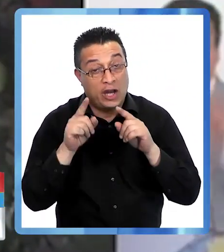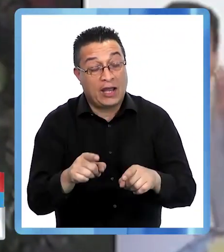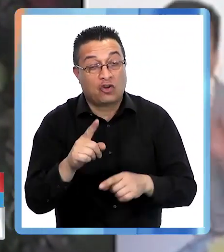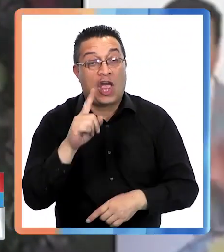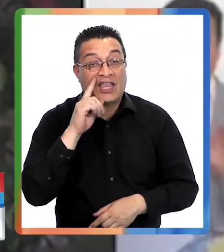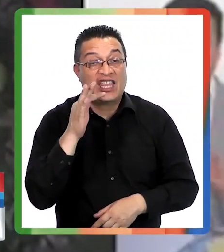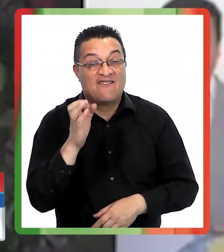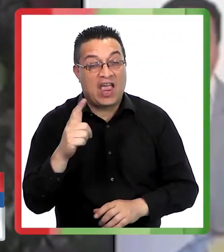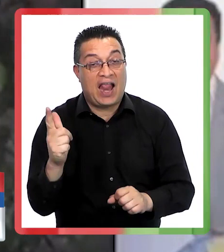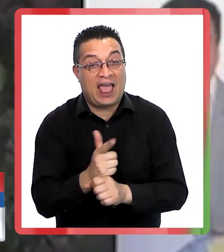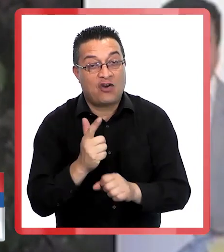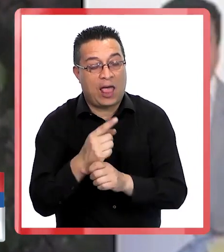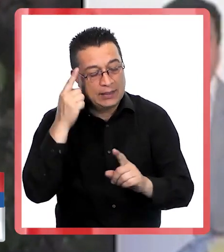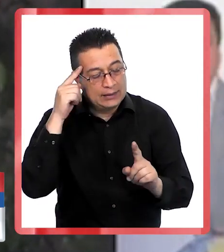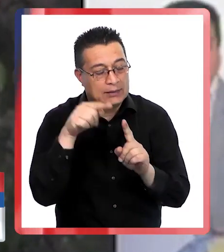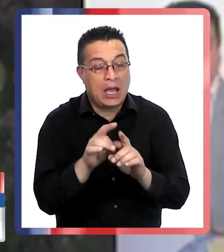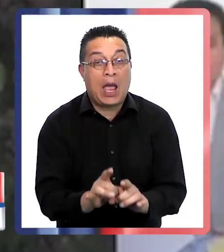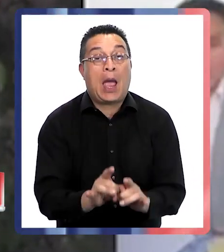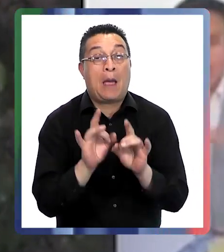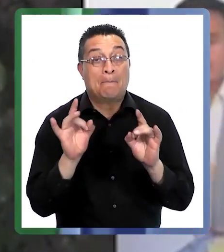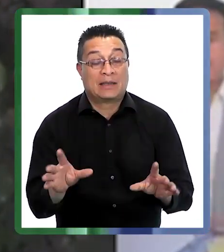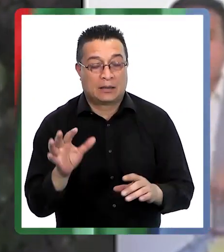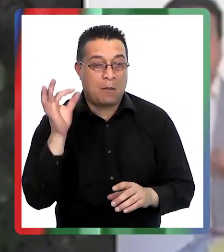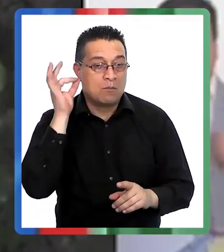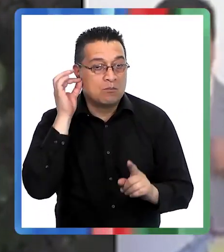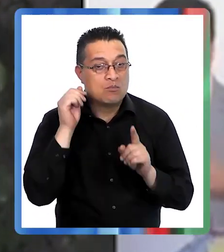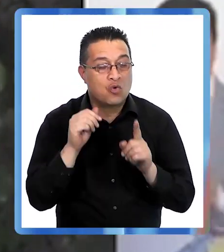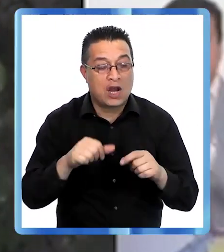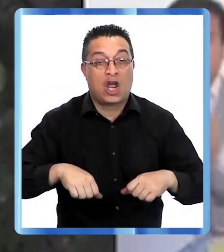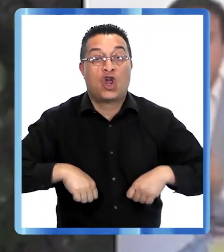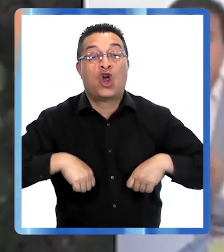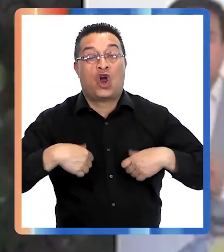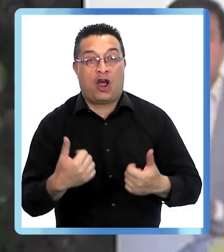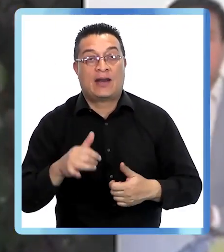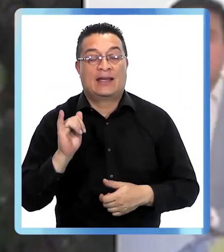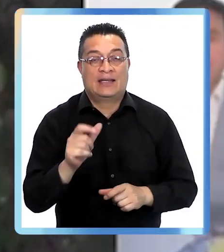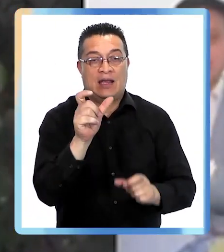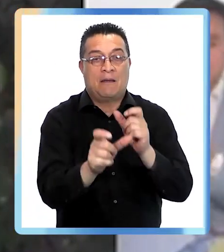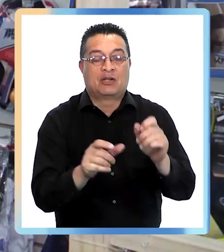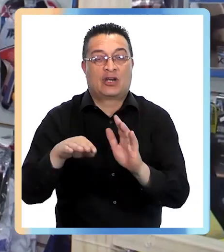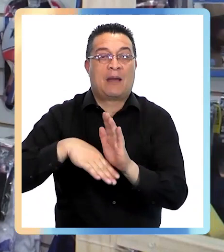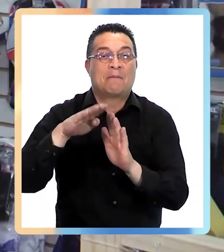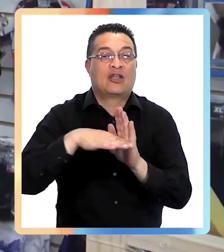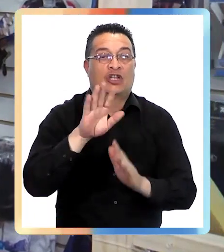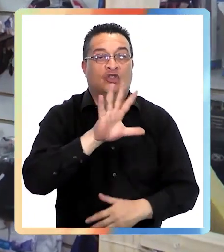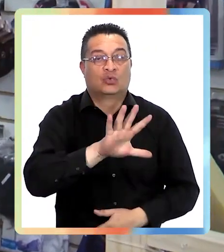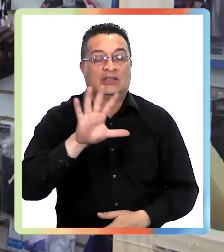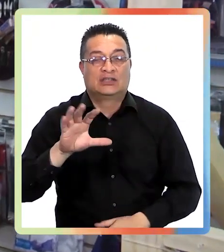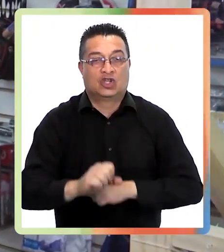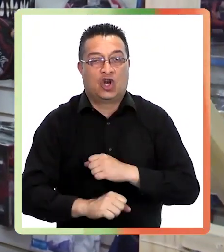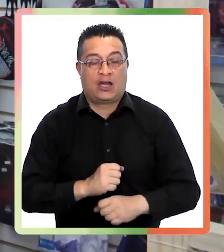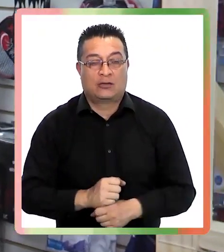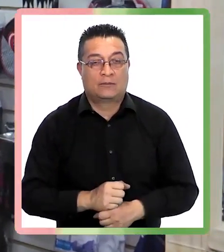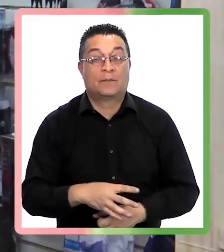particular en mujeres, en jóvenes y en personas mayores de 55 años. Con la ministra Jara